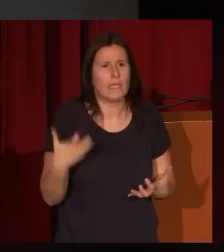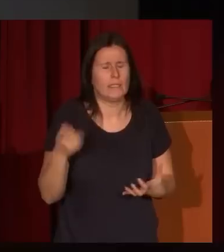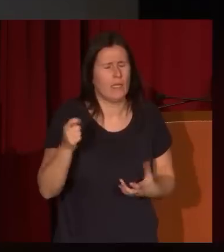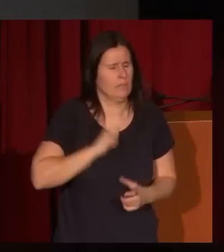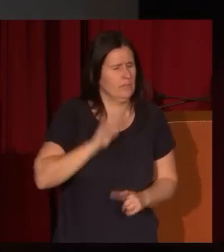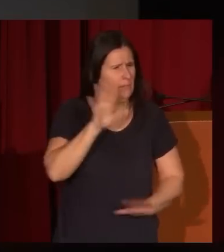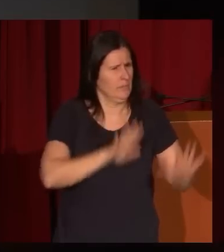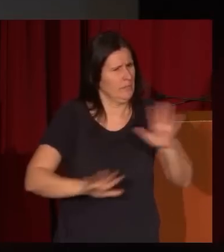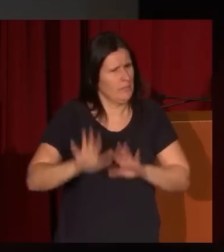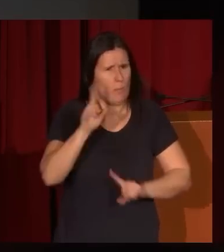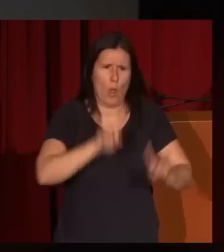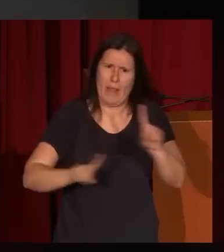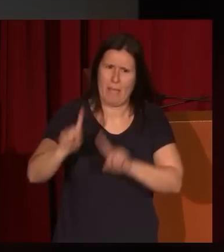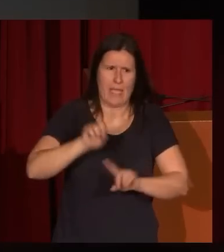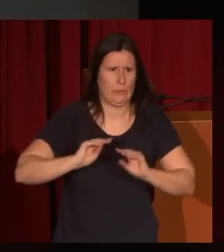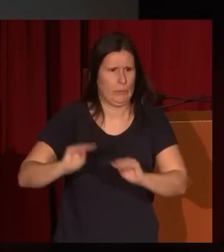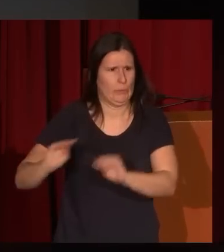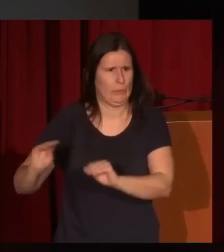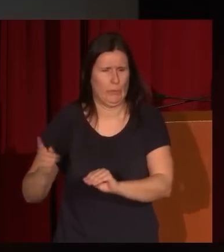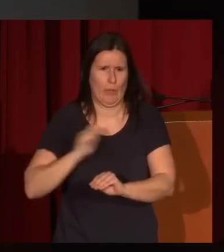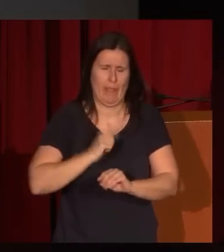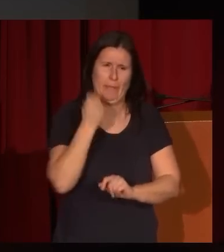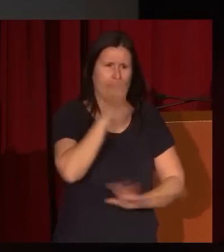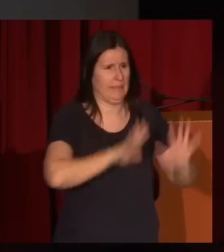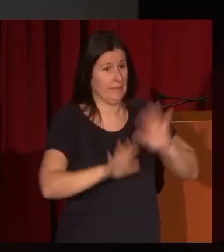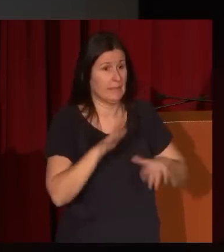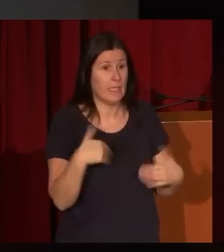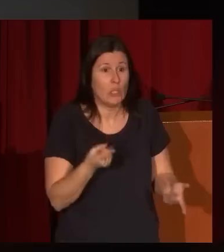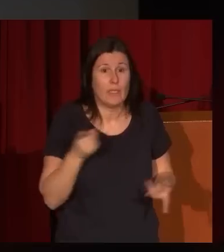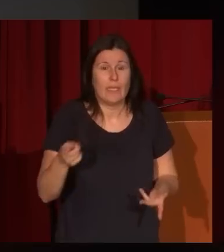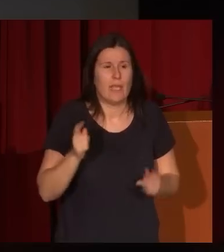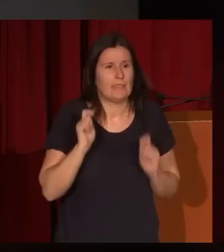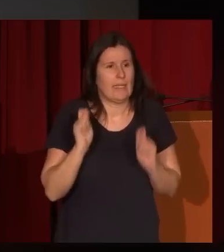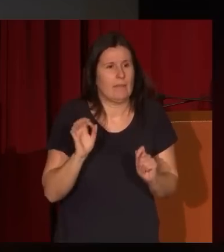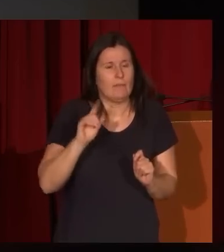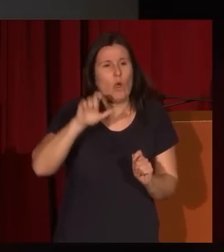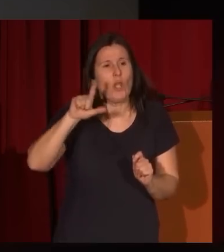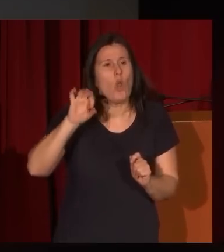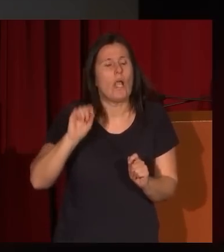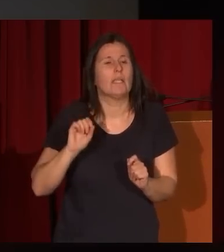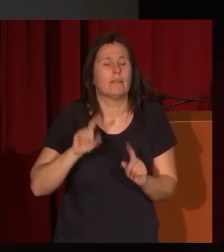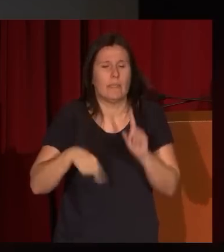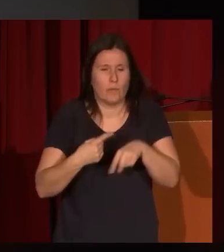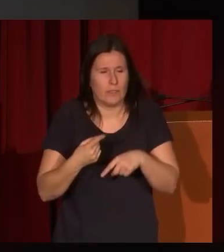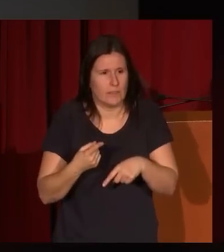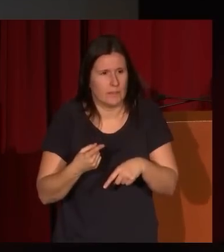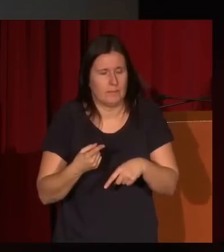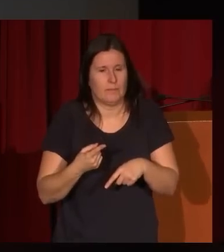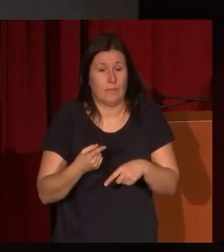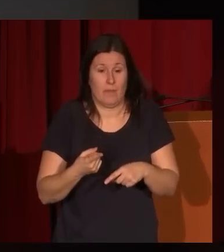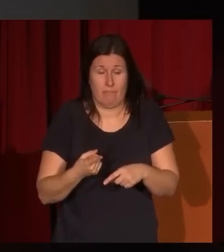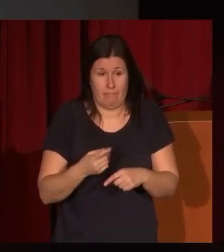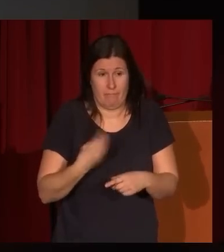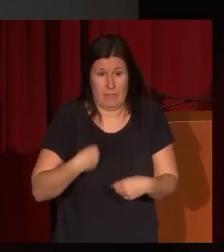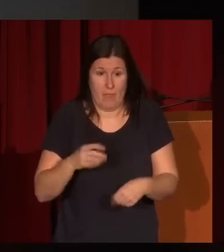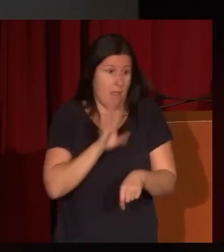problemático. Y digamos que el remate de esta sacralización de la figura de Eugenio Lucas surge con la obra